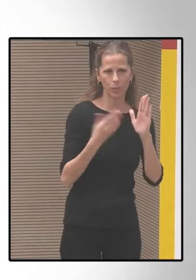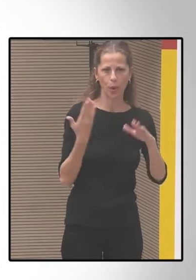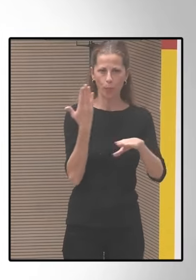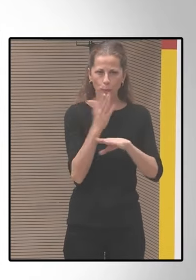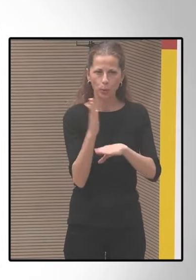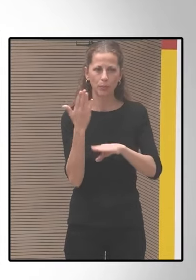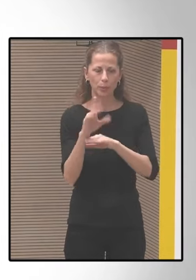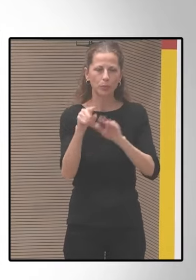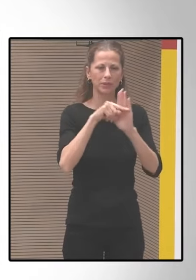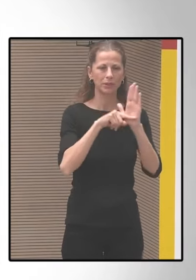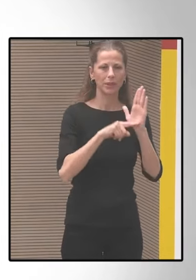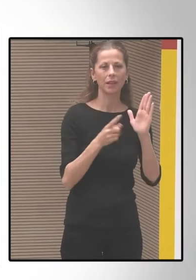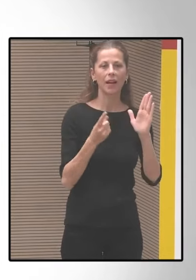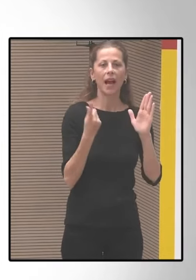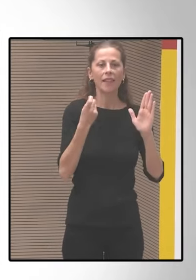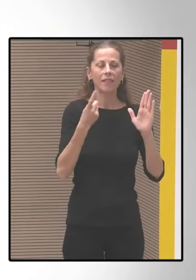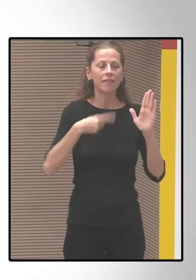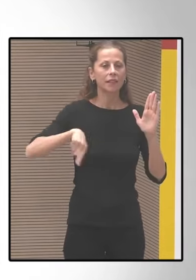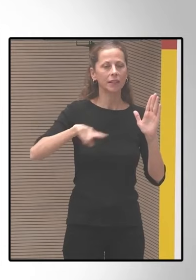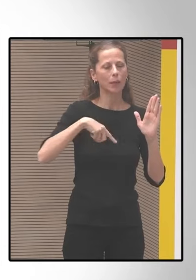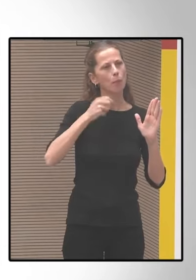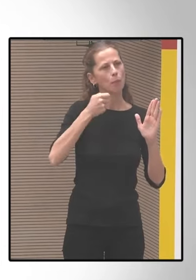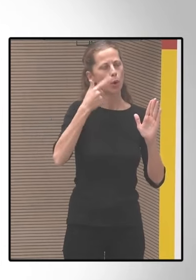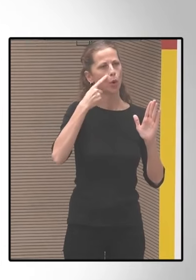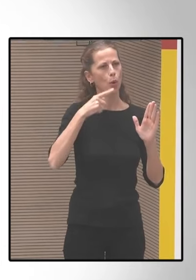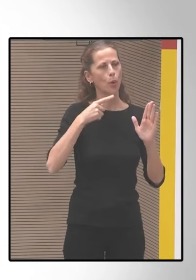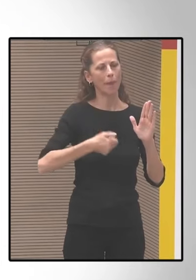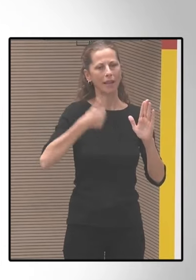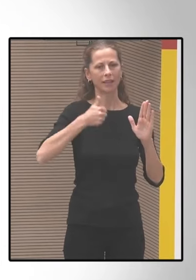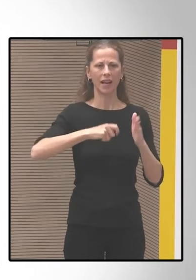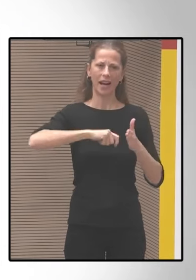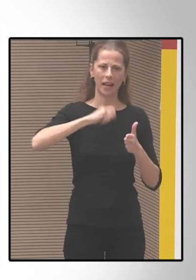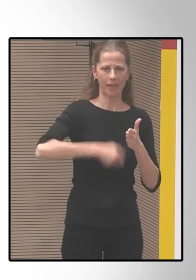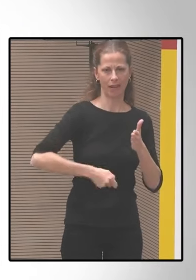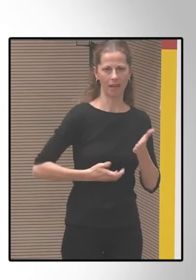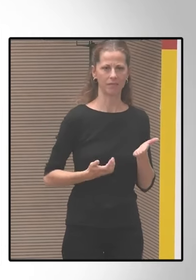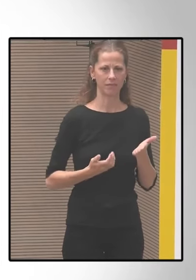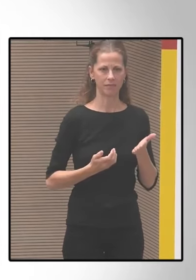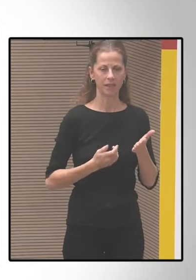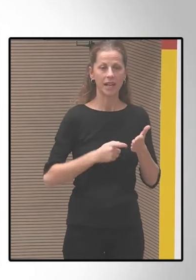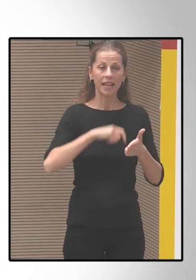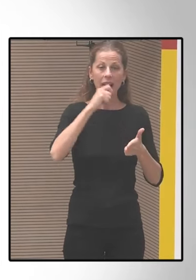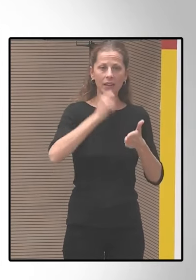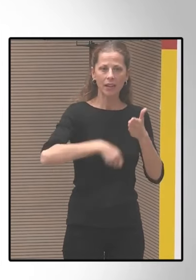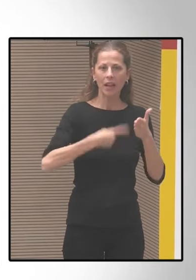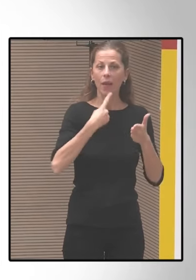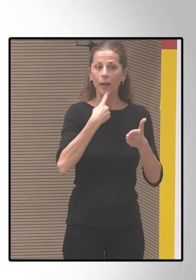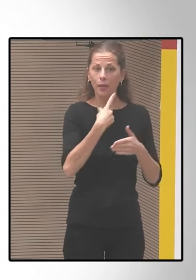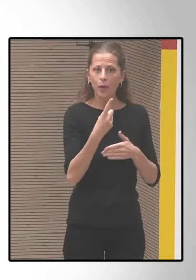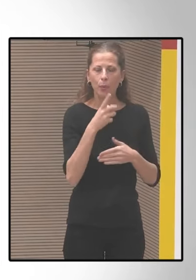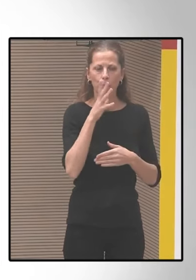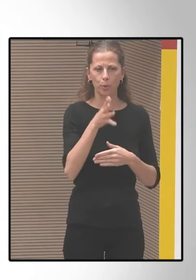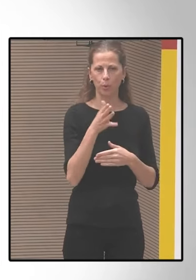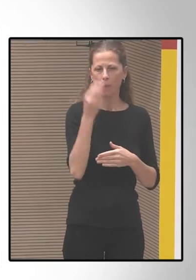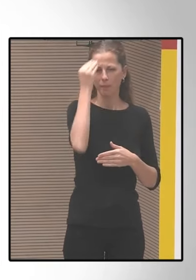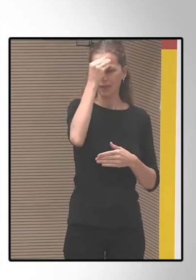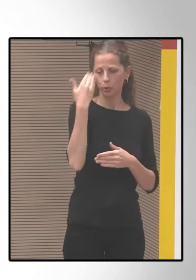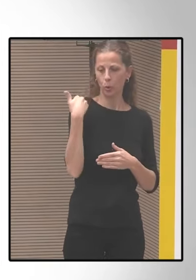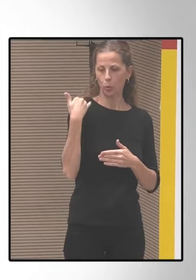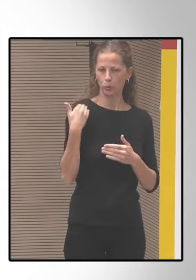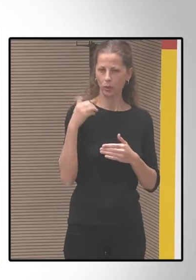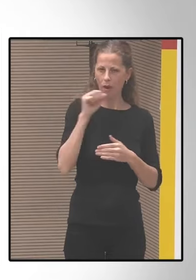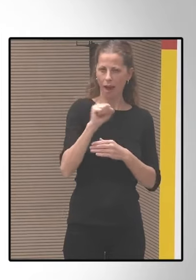tenemos que radicalizarnos un poco más y esto lo digo ¿por qué? porque creo que en los últimos años